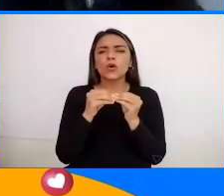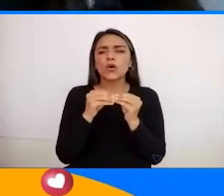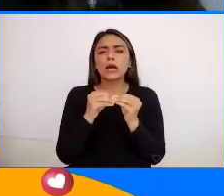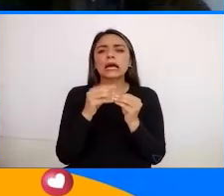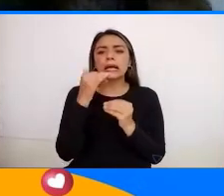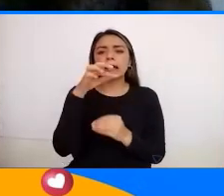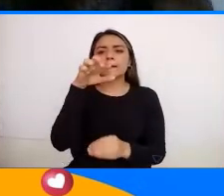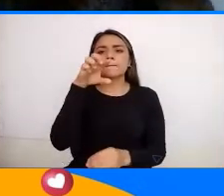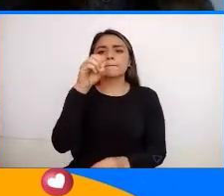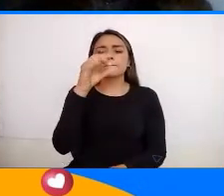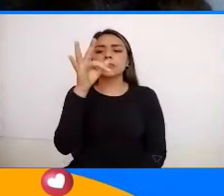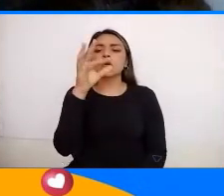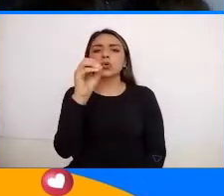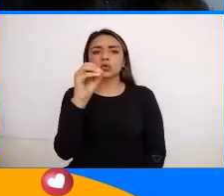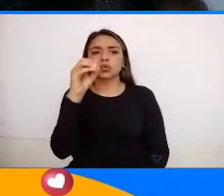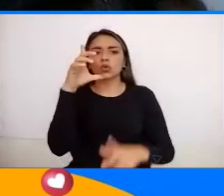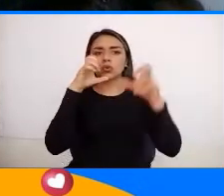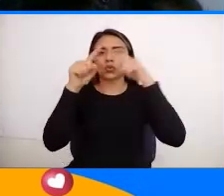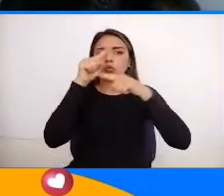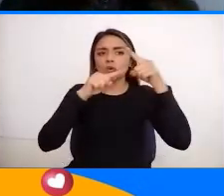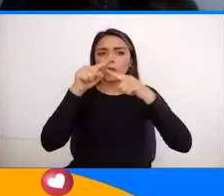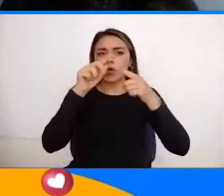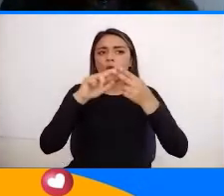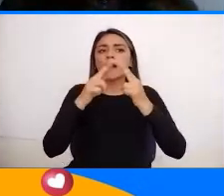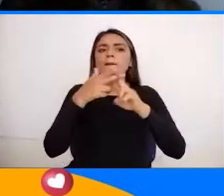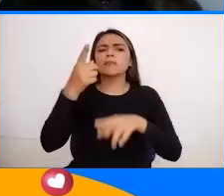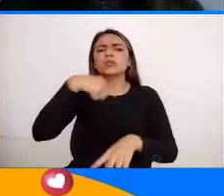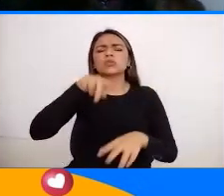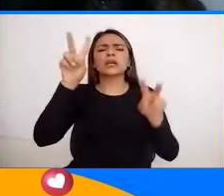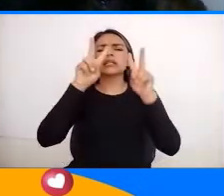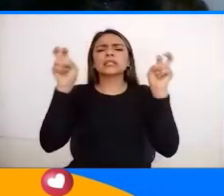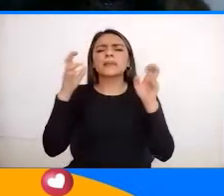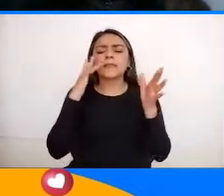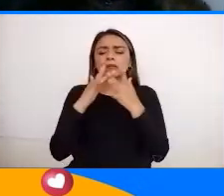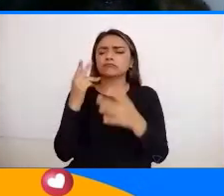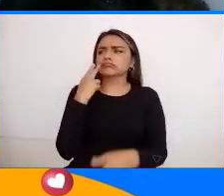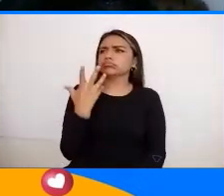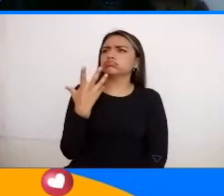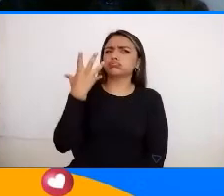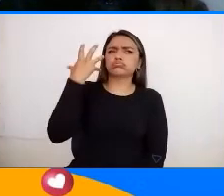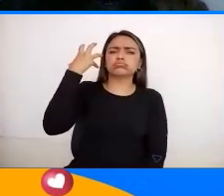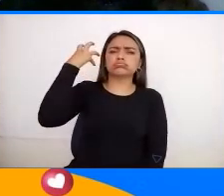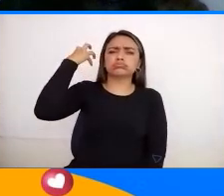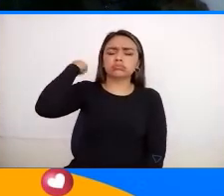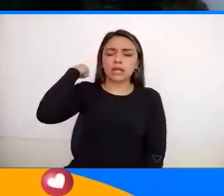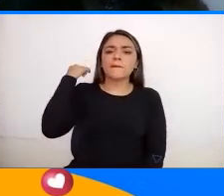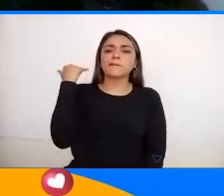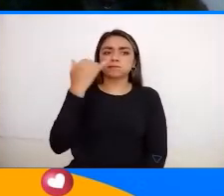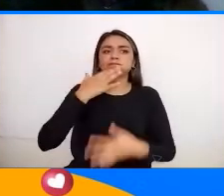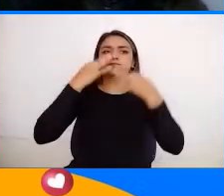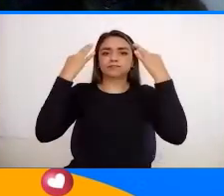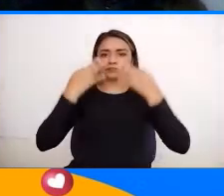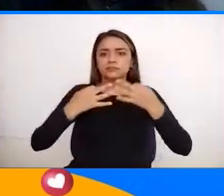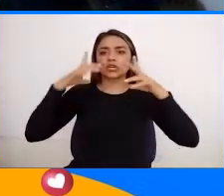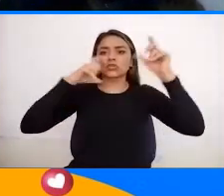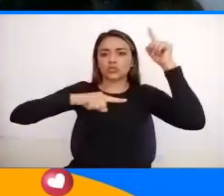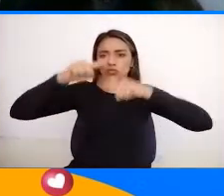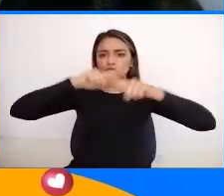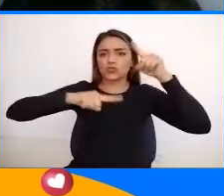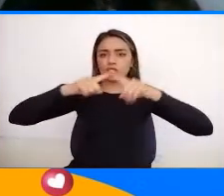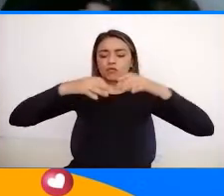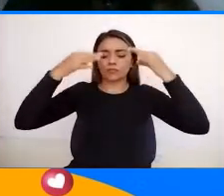estamos hablando de prototurismo Estamos hablando de los antecedentes reales del turismo ¿Listo?